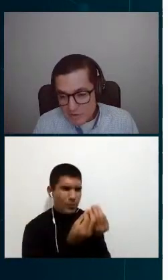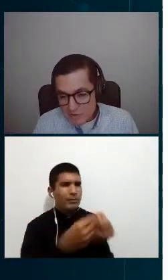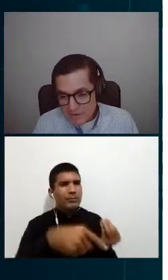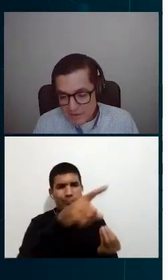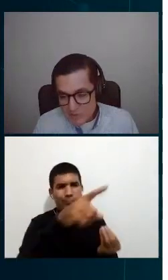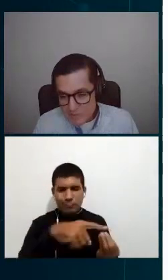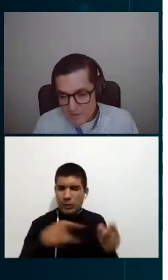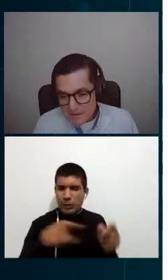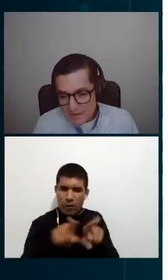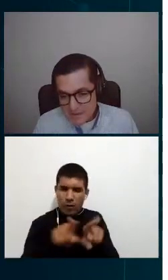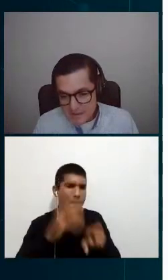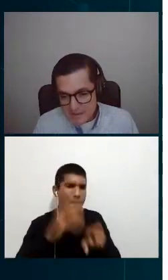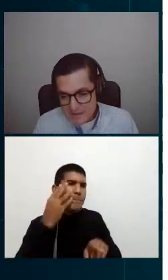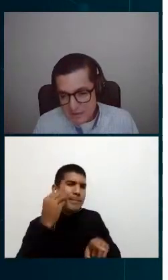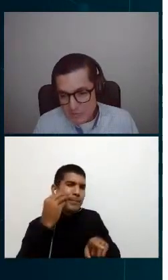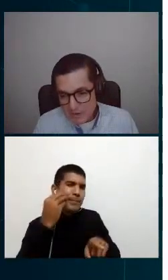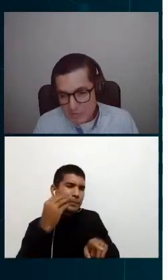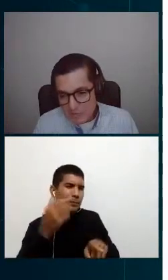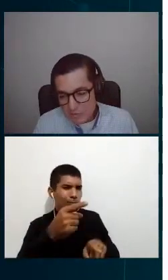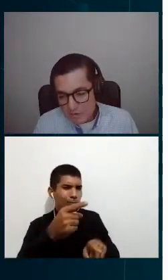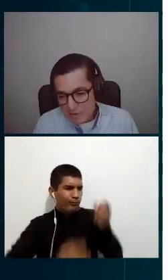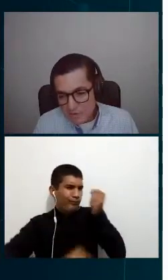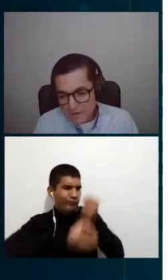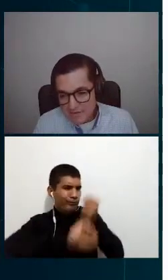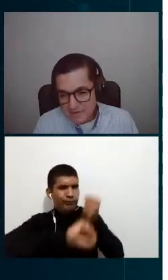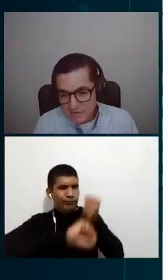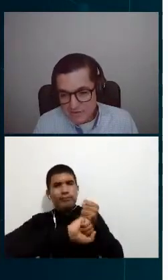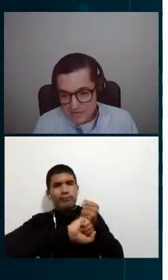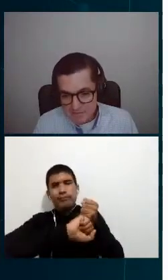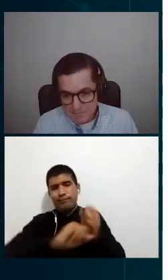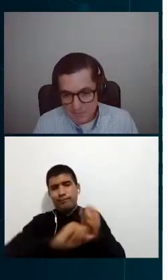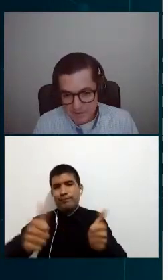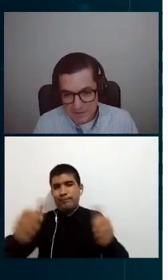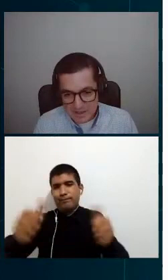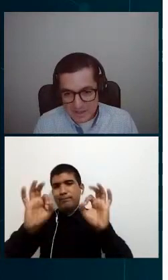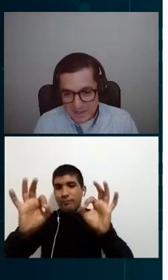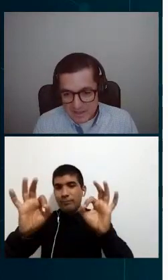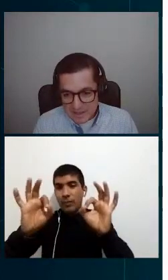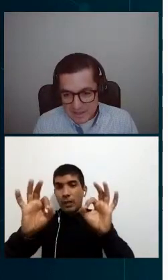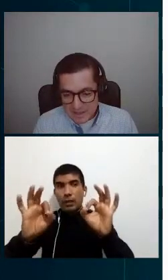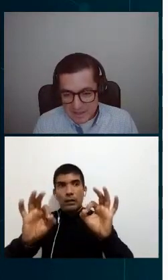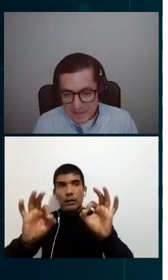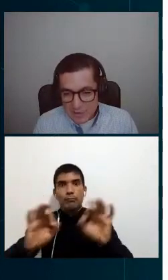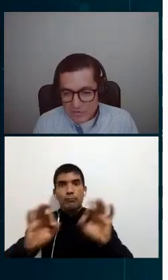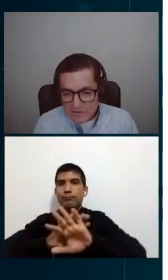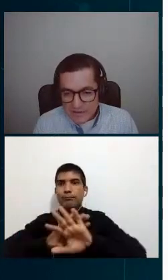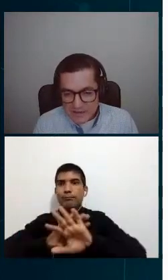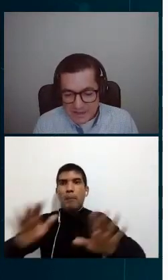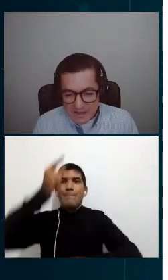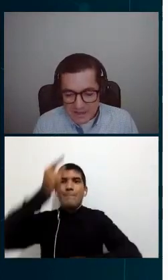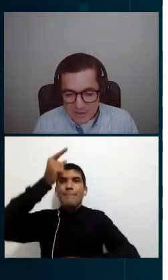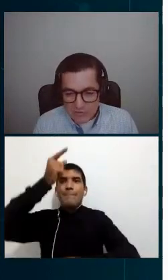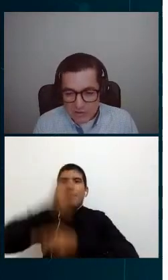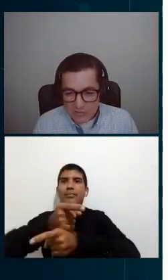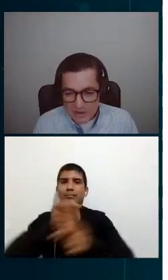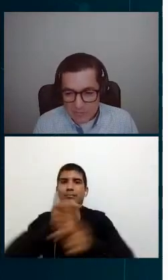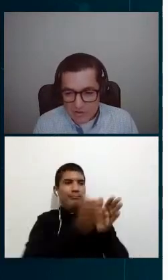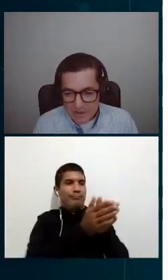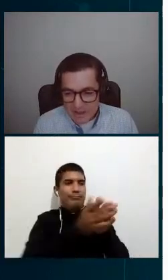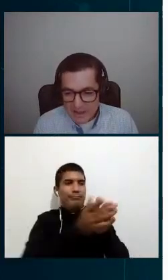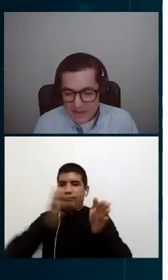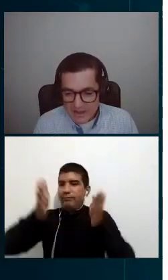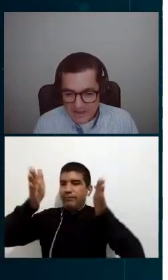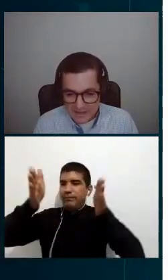habíamos hecho anteriormente y logramos concluirnos gracias a Dios en tiempo cosas que nos